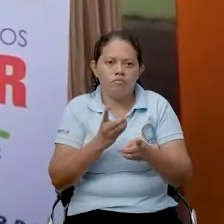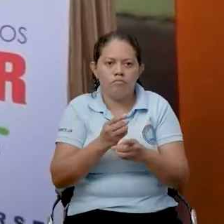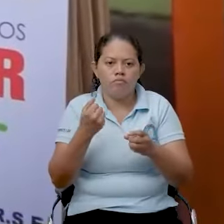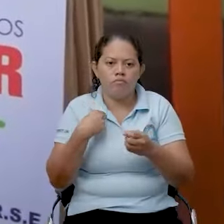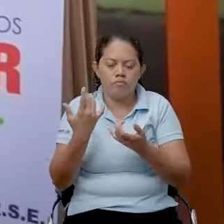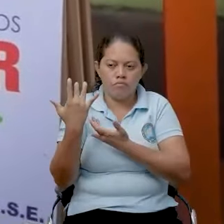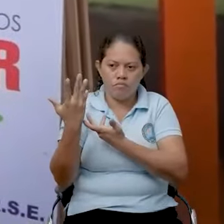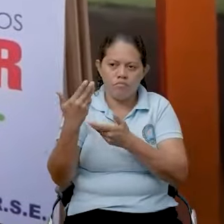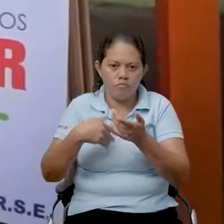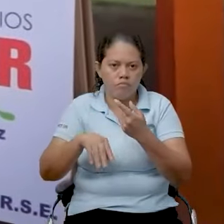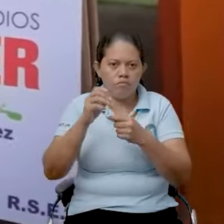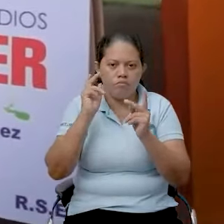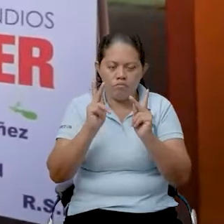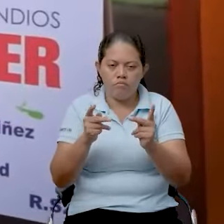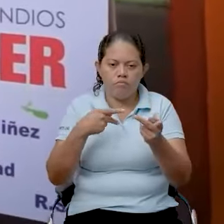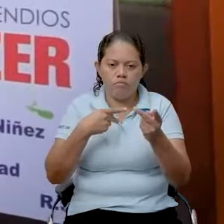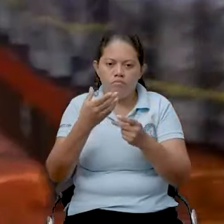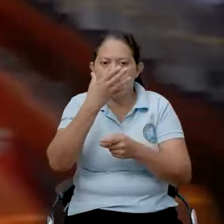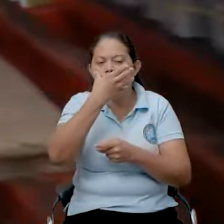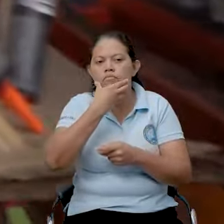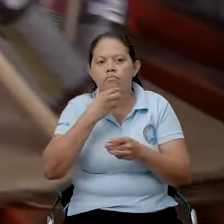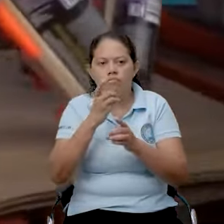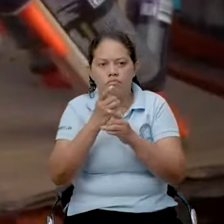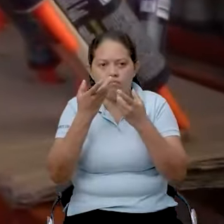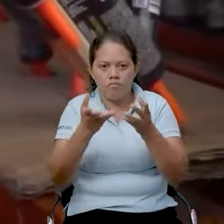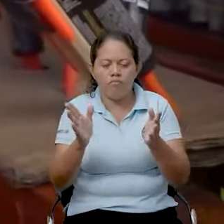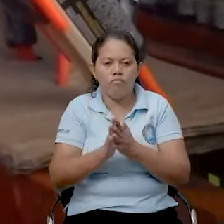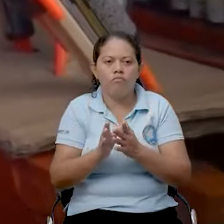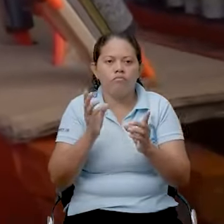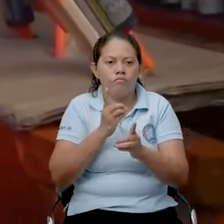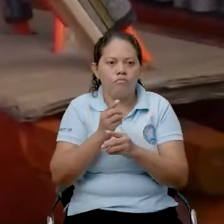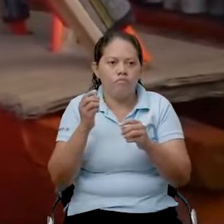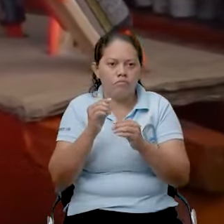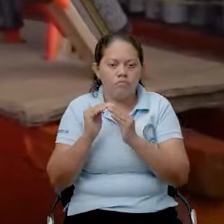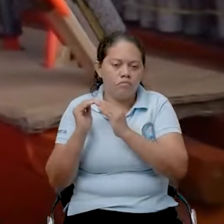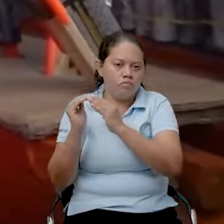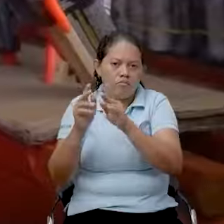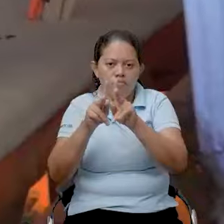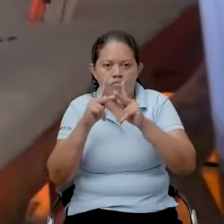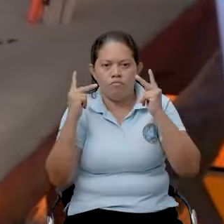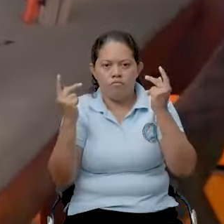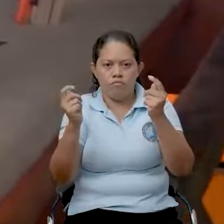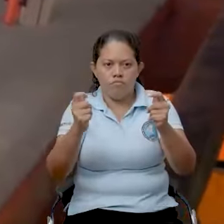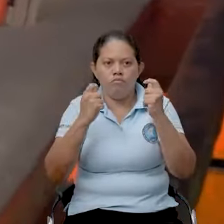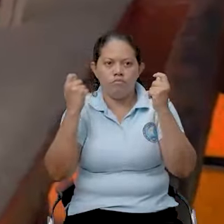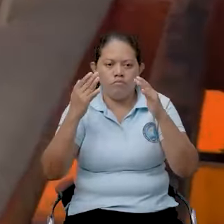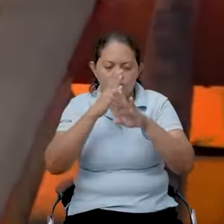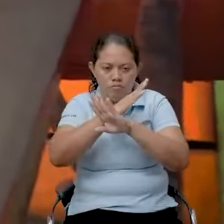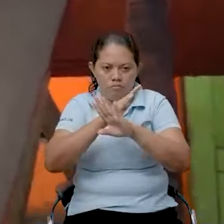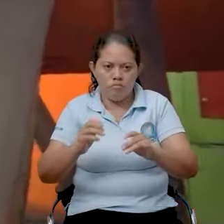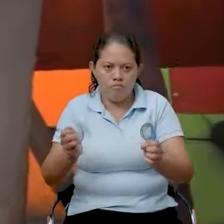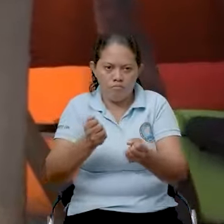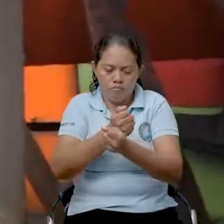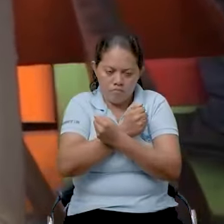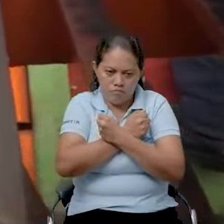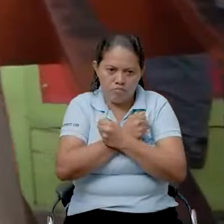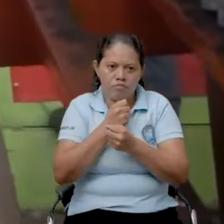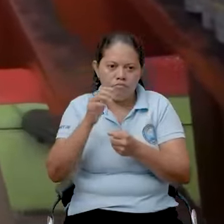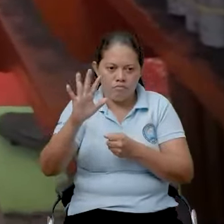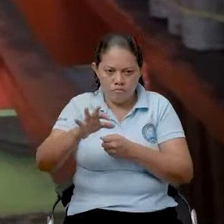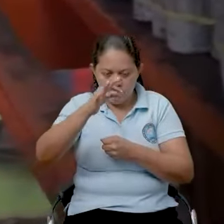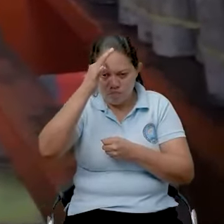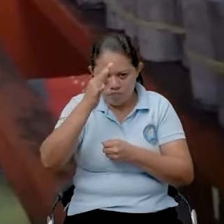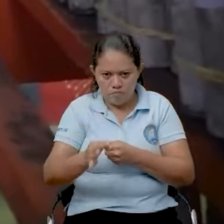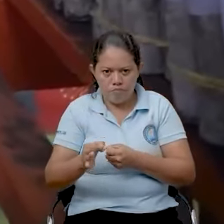Púlvora esperan unas exitosas fiestas decembrinas, procurando que en cada familia se celebre con paz, armonía y